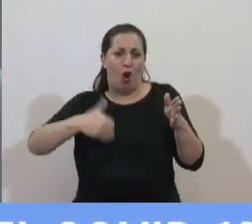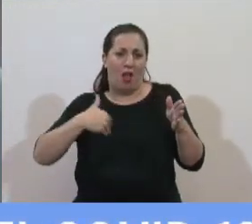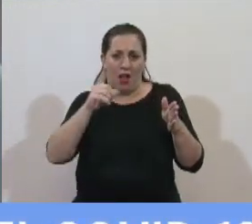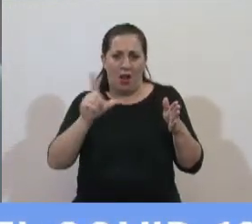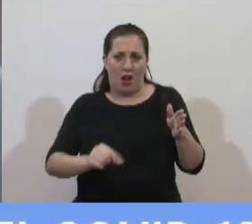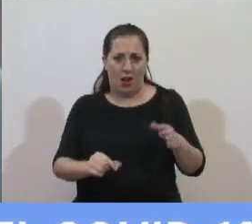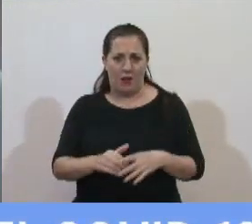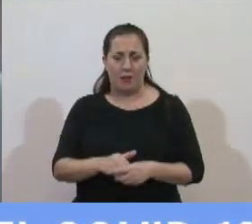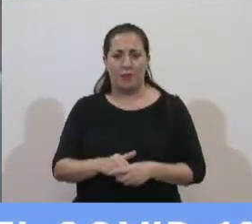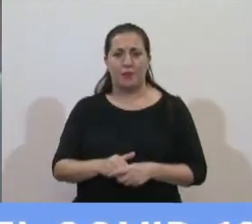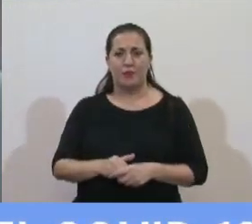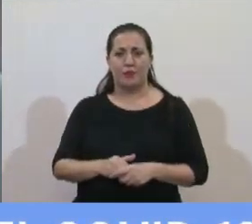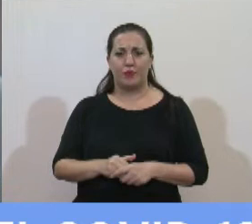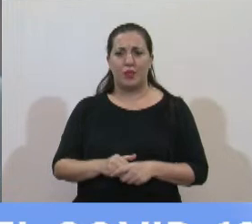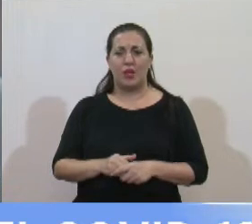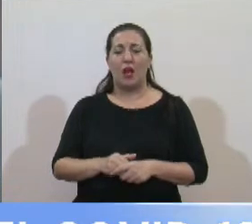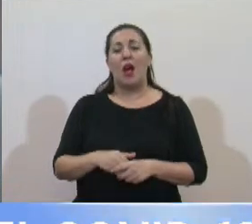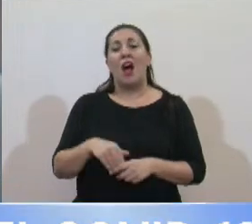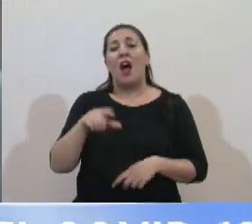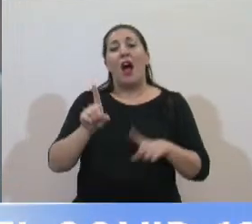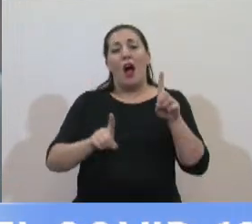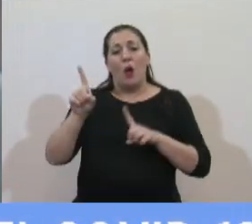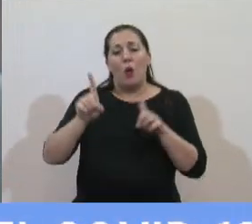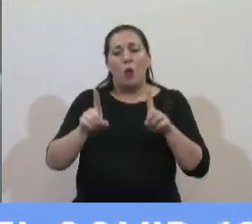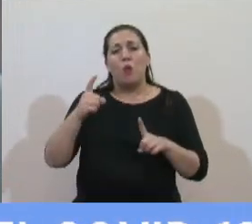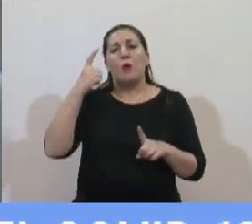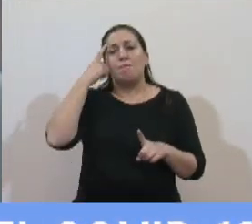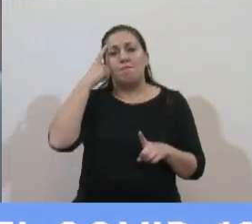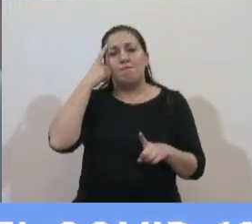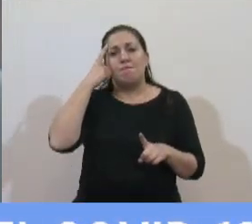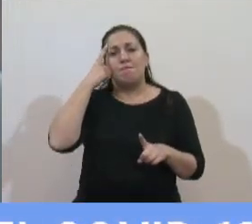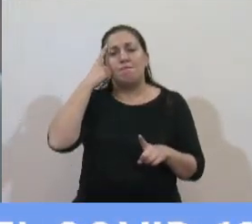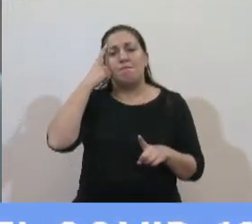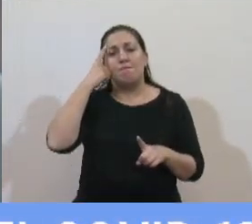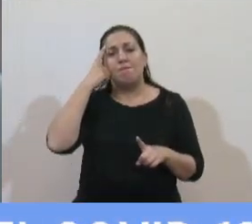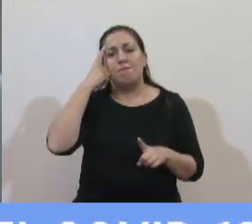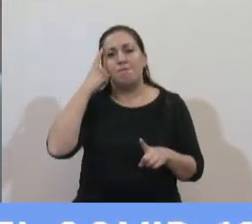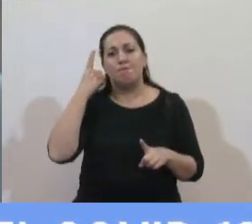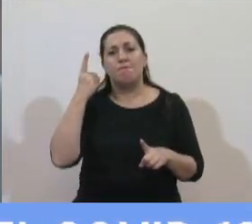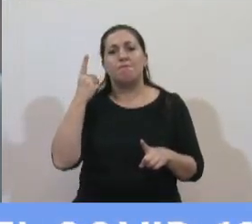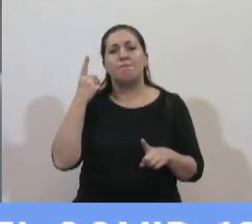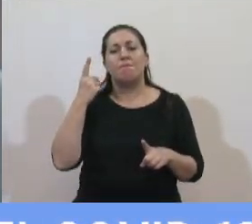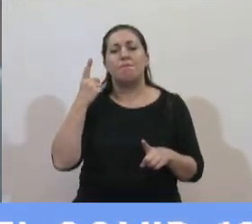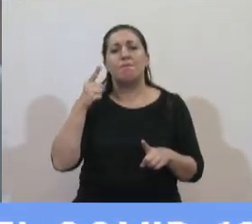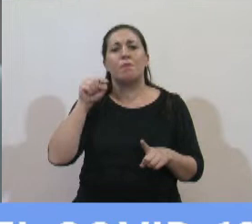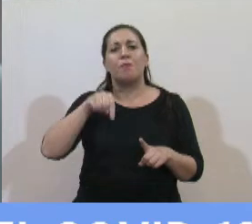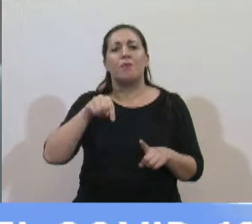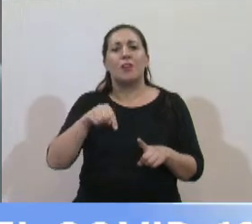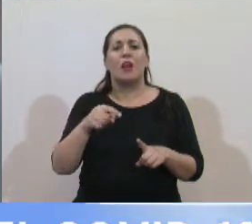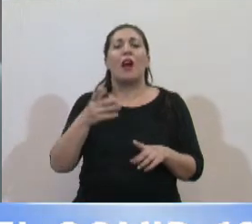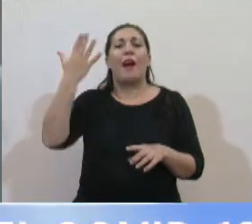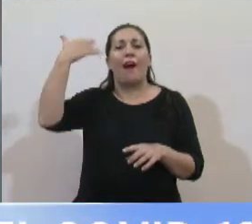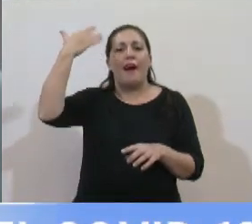resuenan quizás para algunos que se quedaron pendientes de algunas